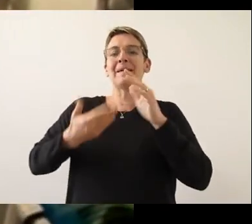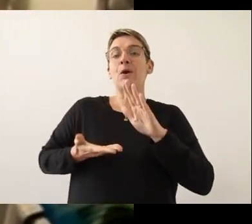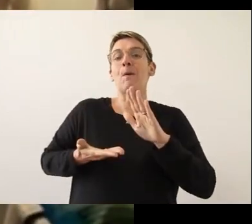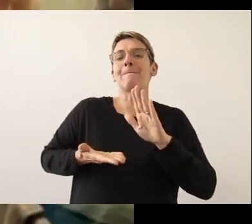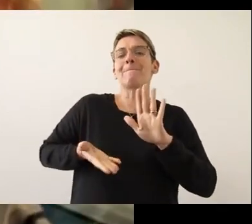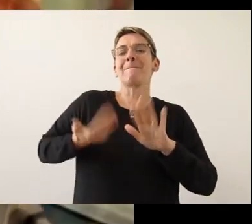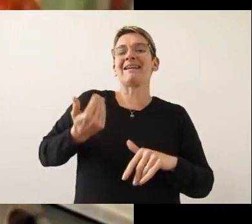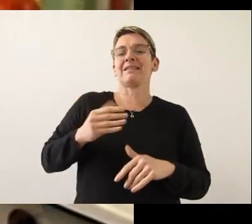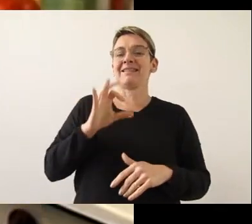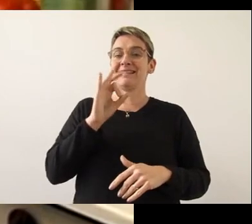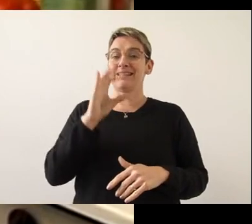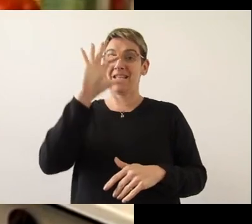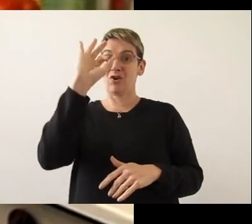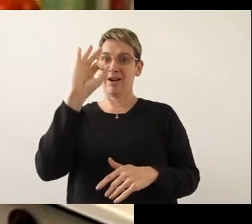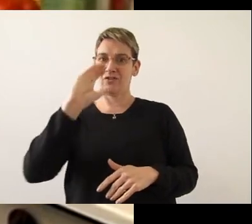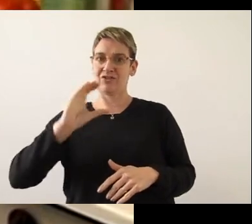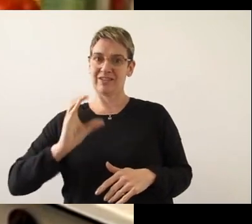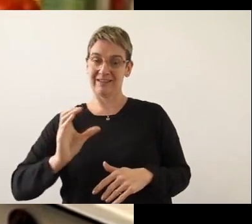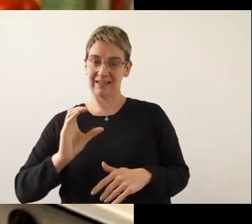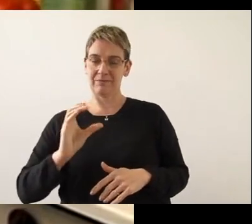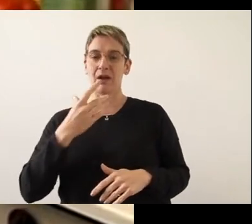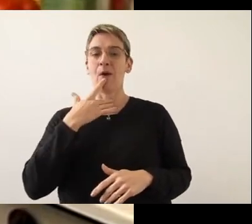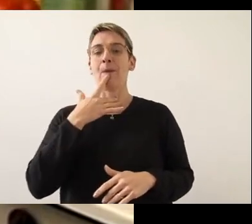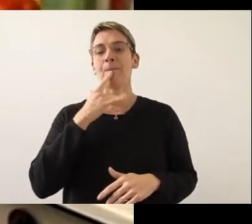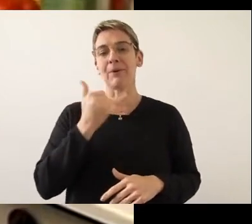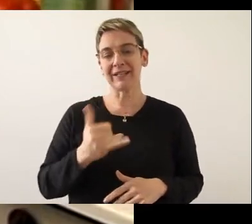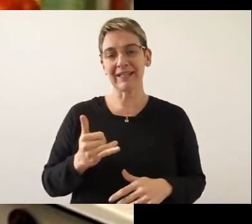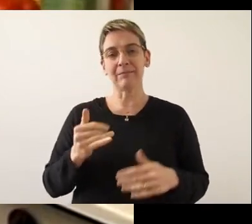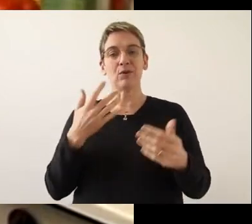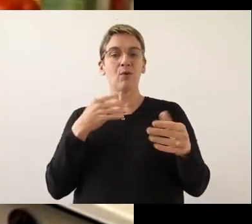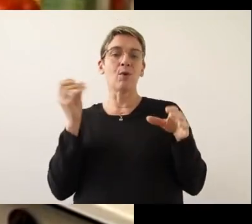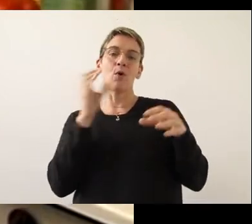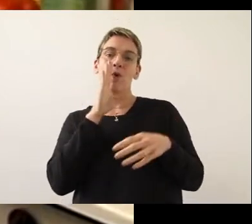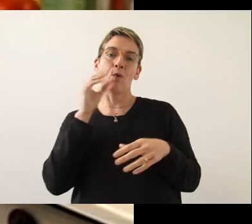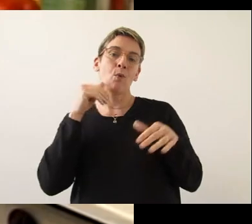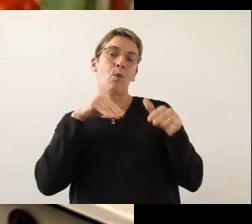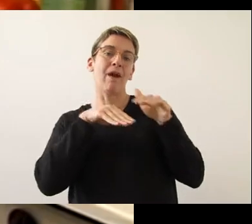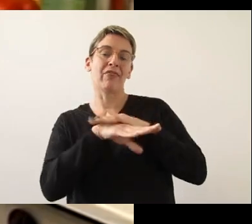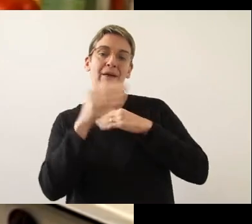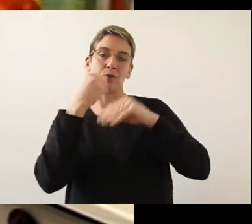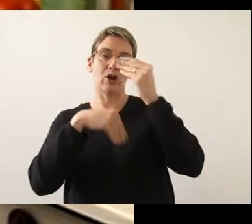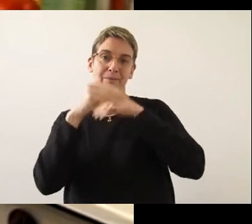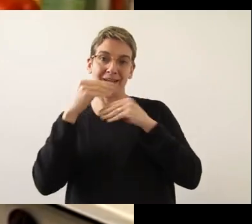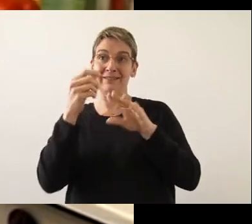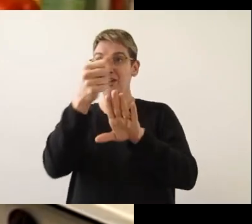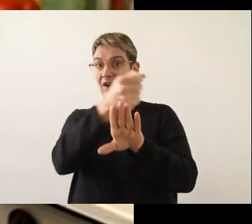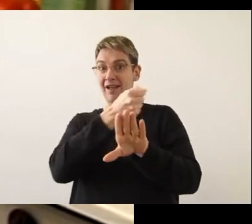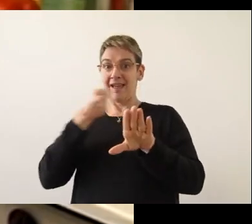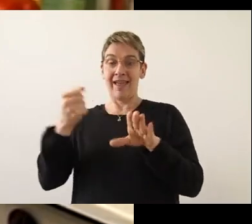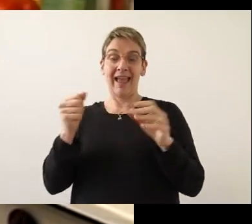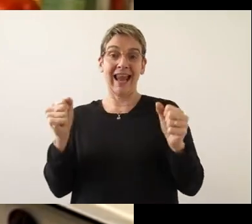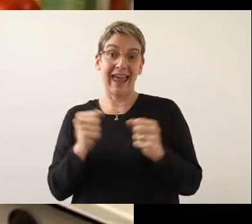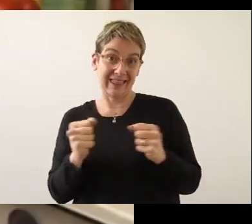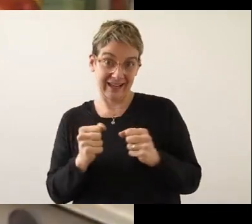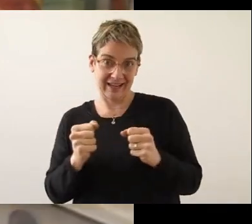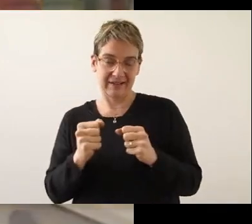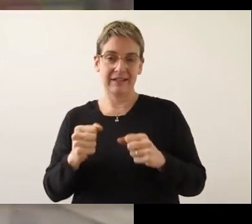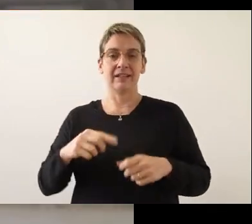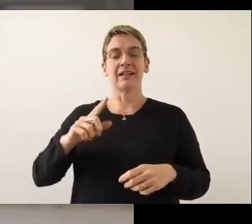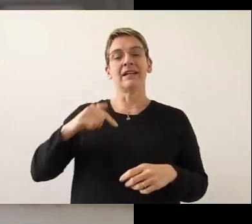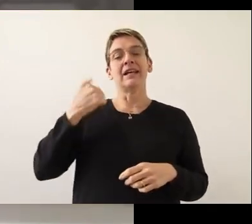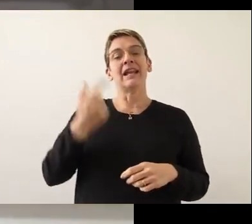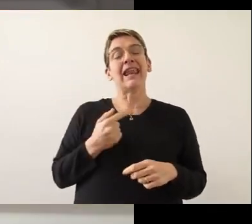0 grados centígrados. Ejemplo de esto es cuando conservamos alimentos en la heladera. La